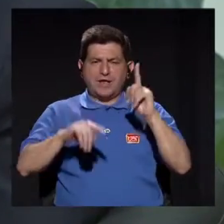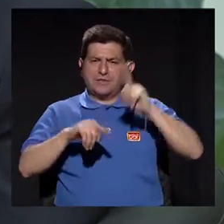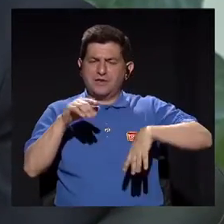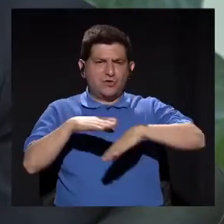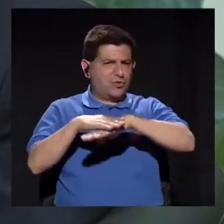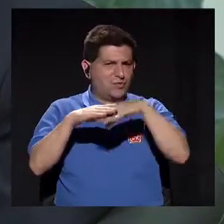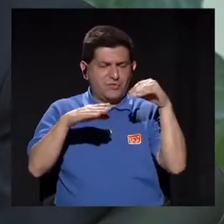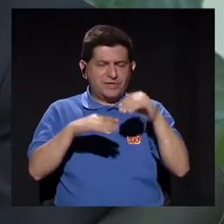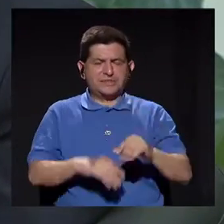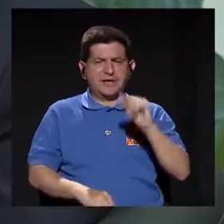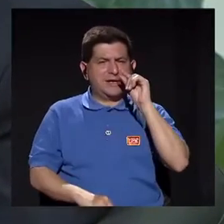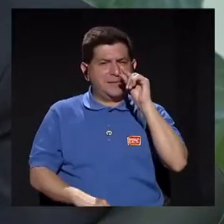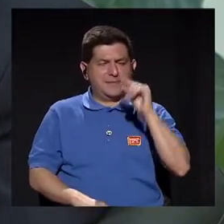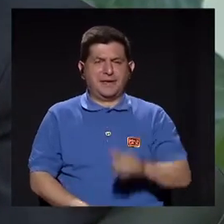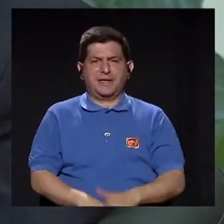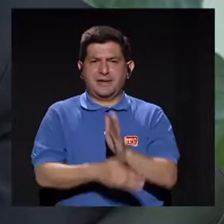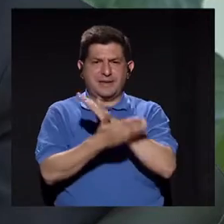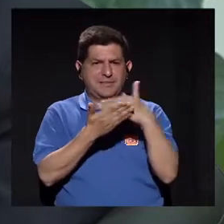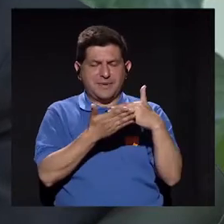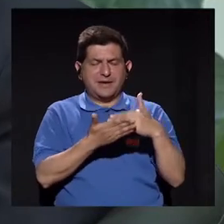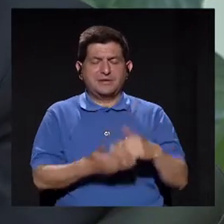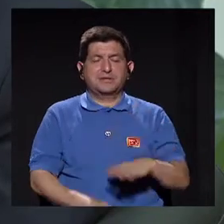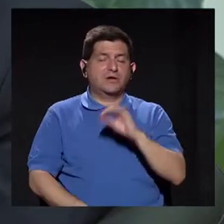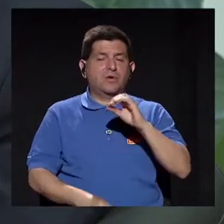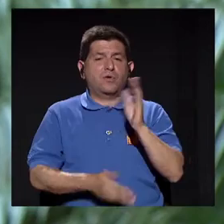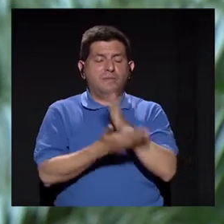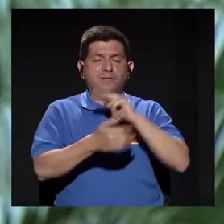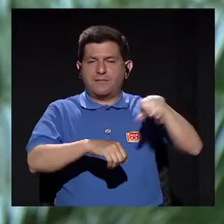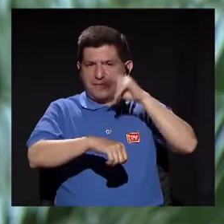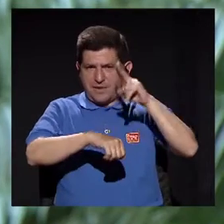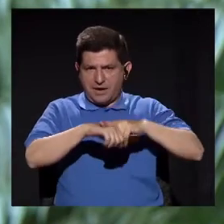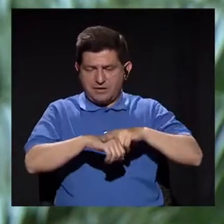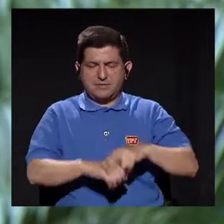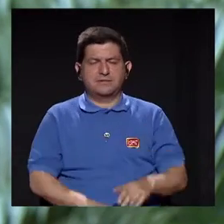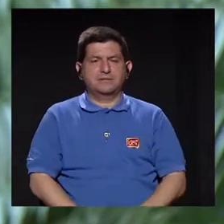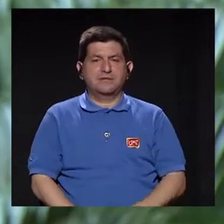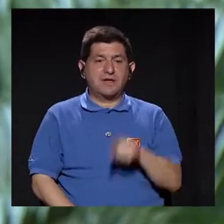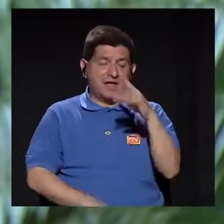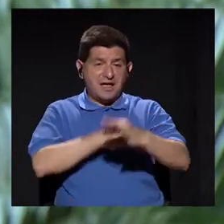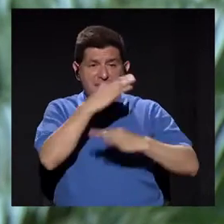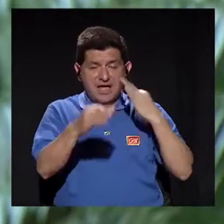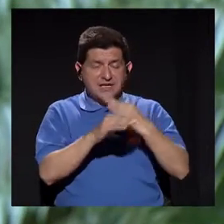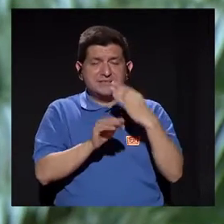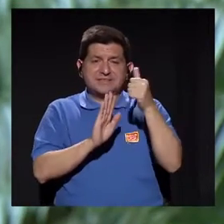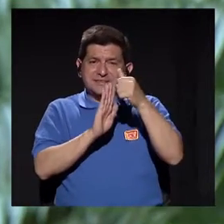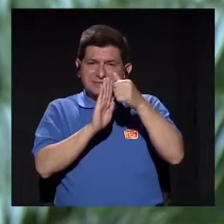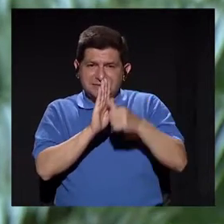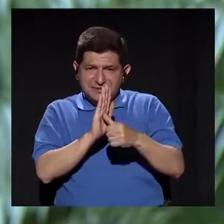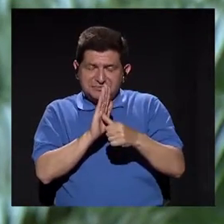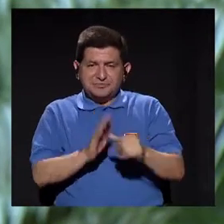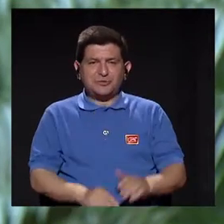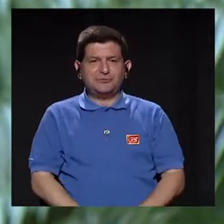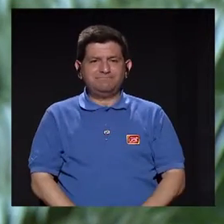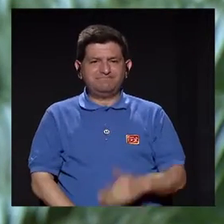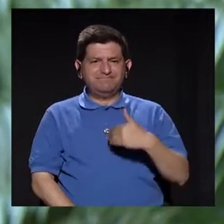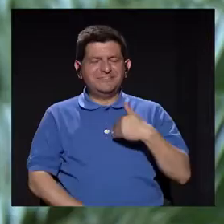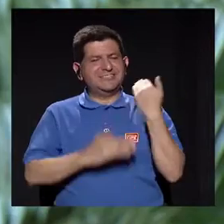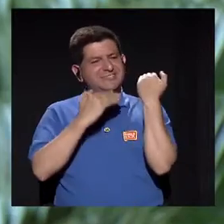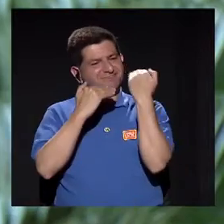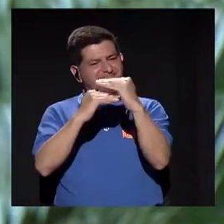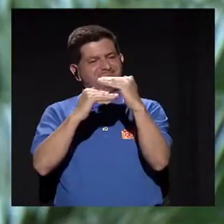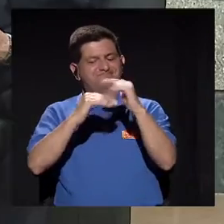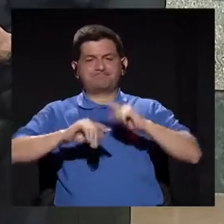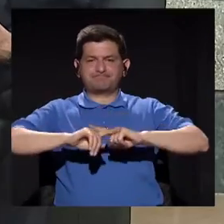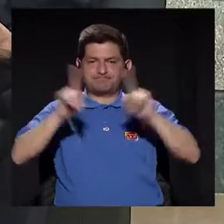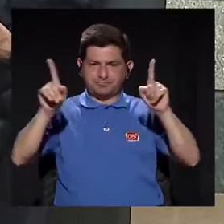extraer por un orificio pequeño o por un orificio natural y pues obvio que este tipo de cirugías va a estar más